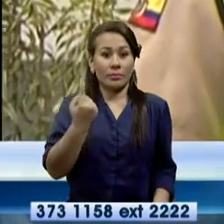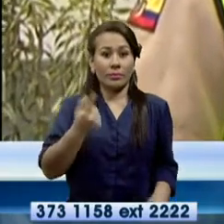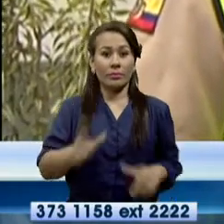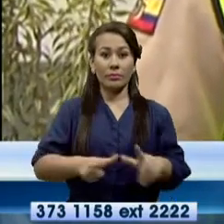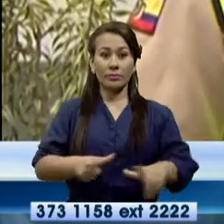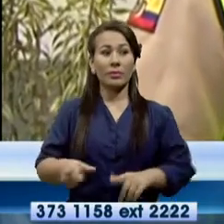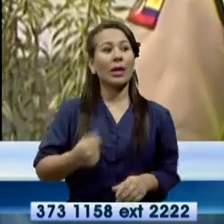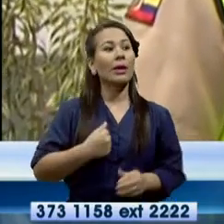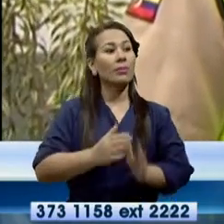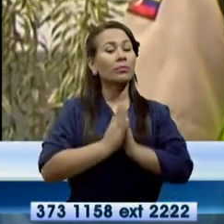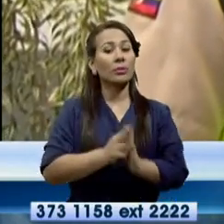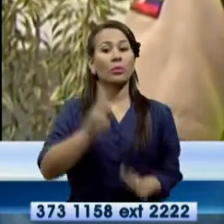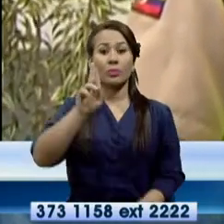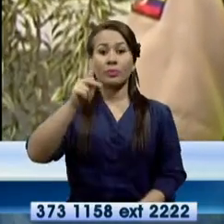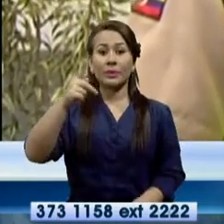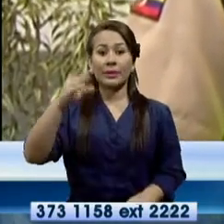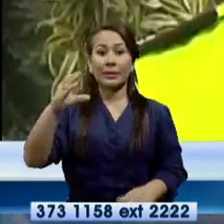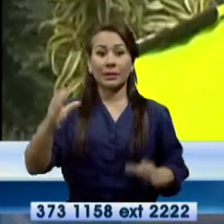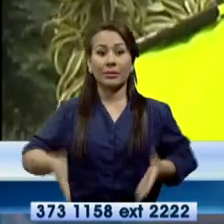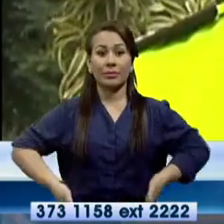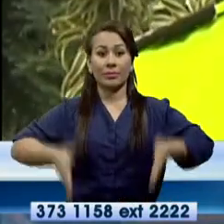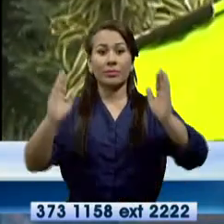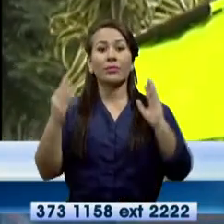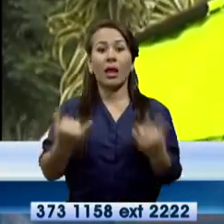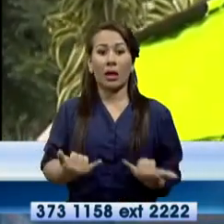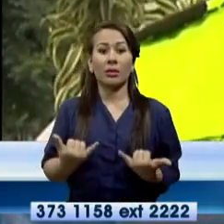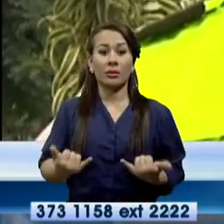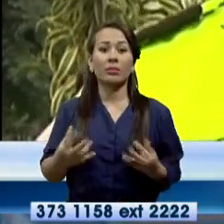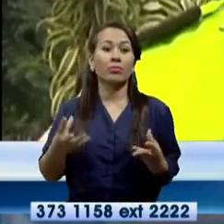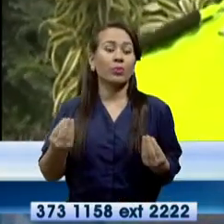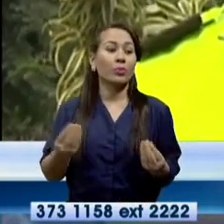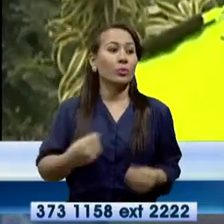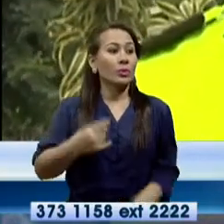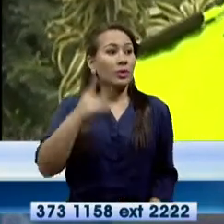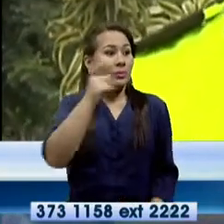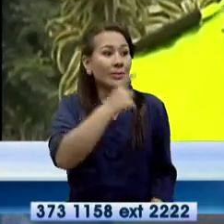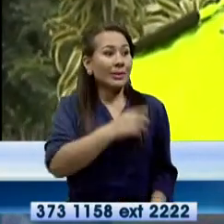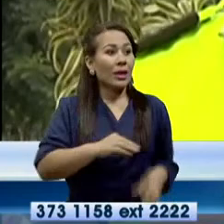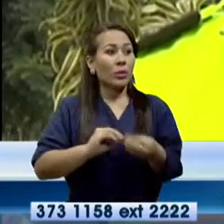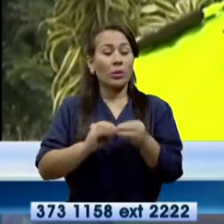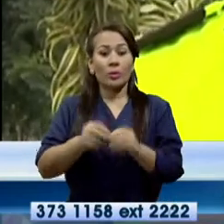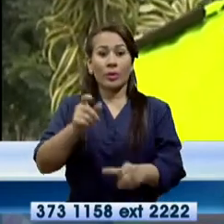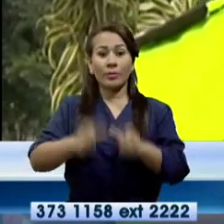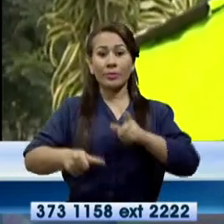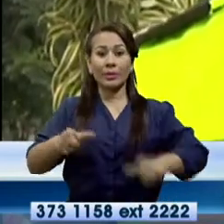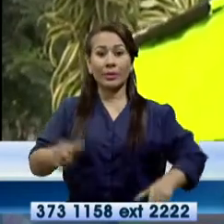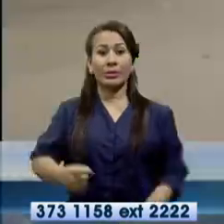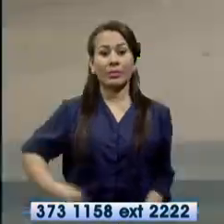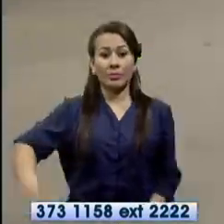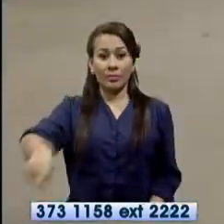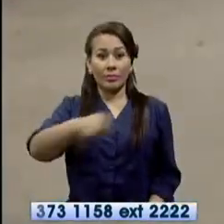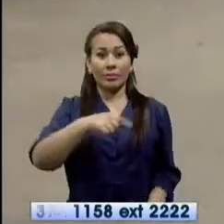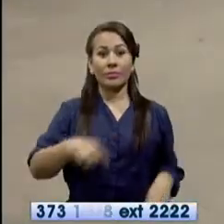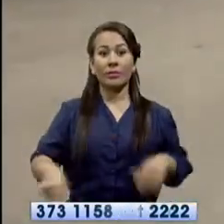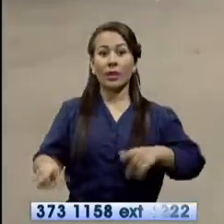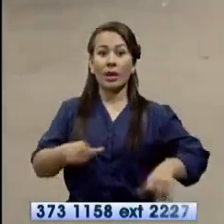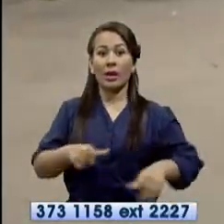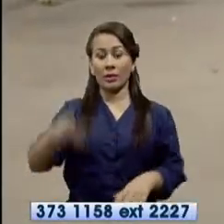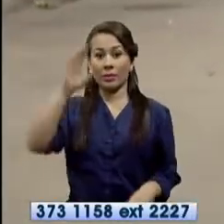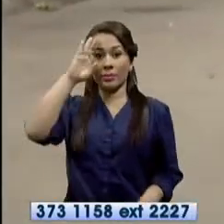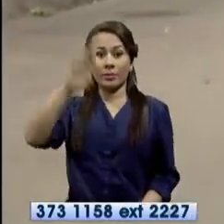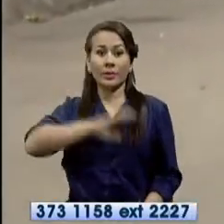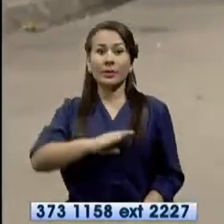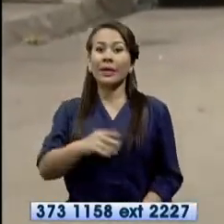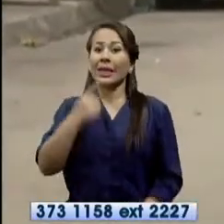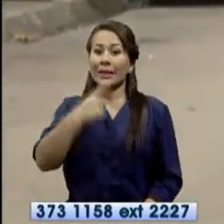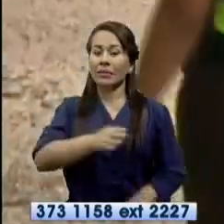pidiendo UPC. Entonces, por ende, está creciendo también el número de población en ese sector. La policía asegura que